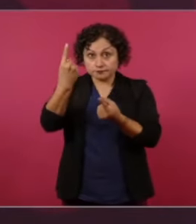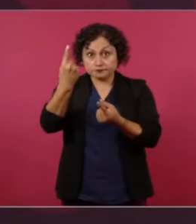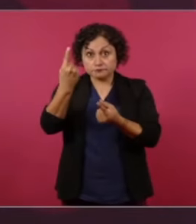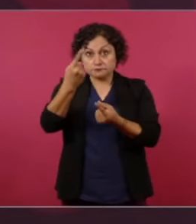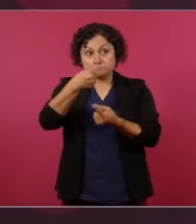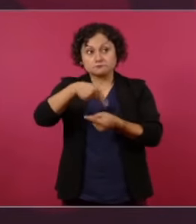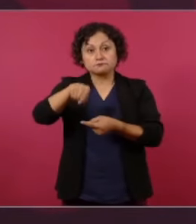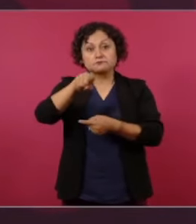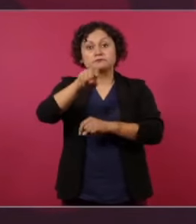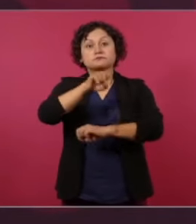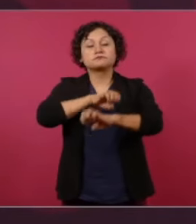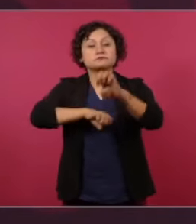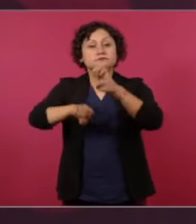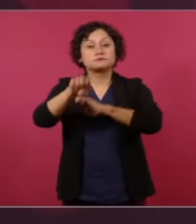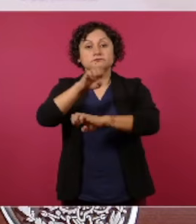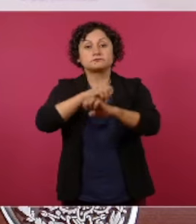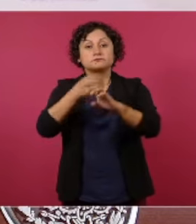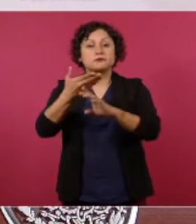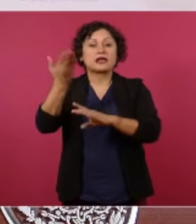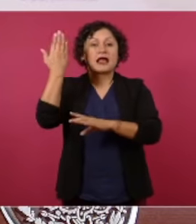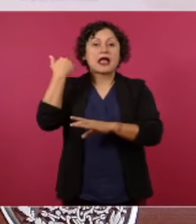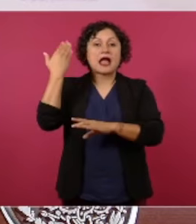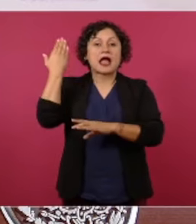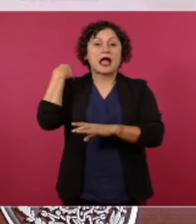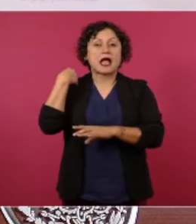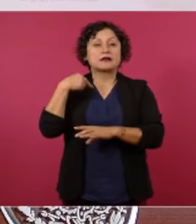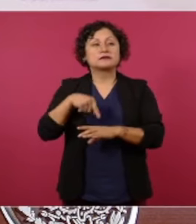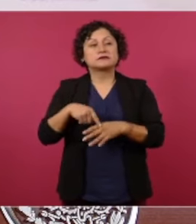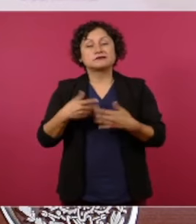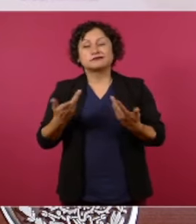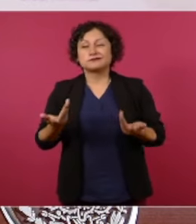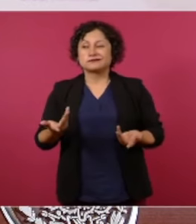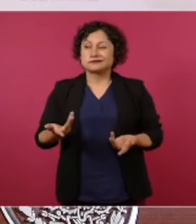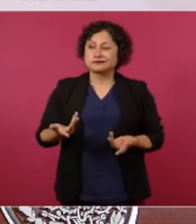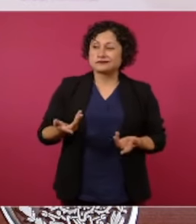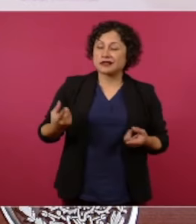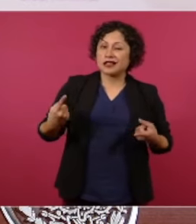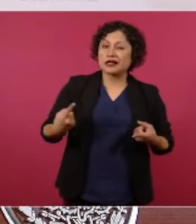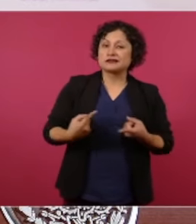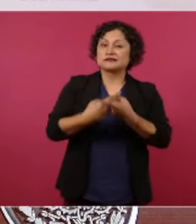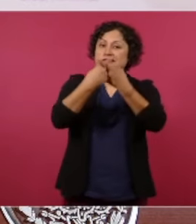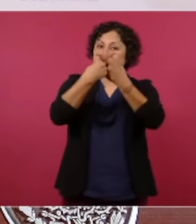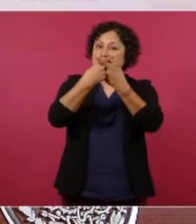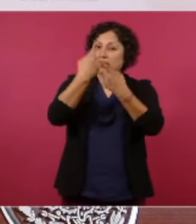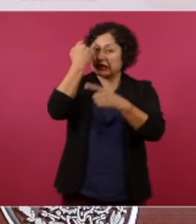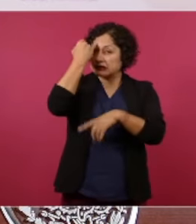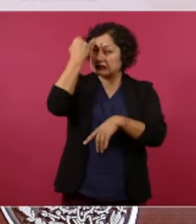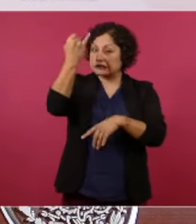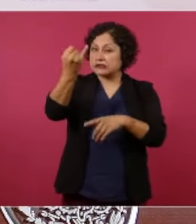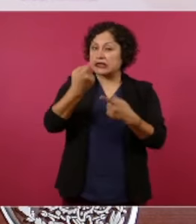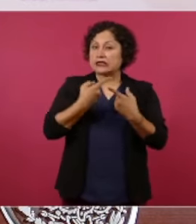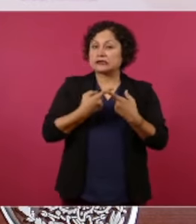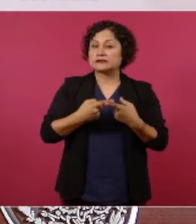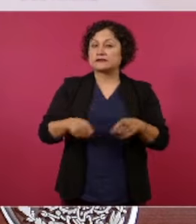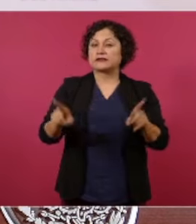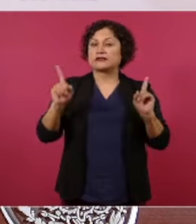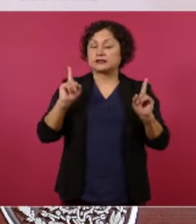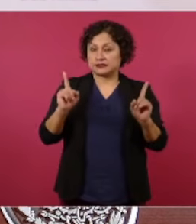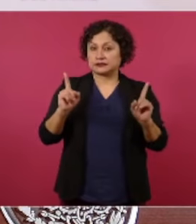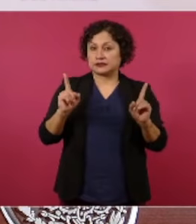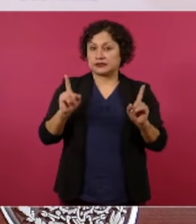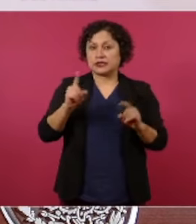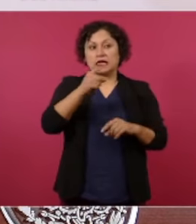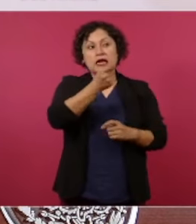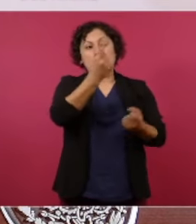no simpatizan con la